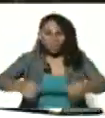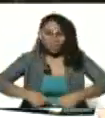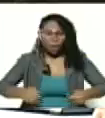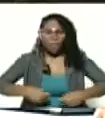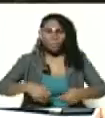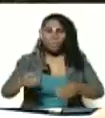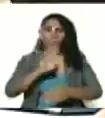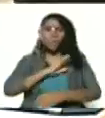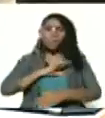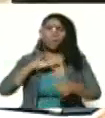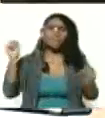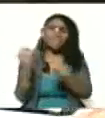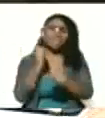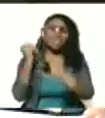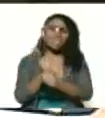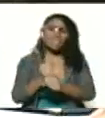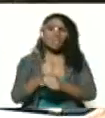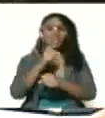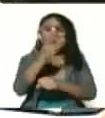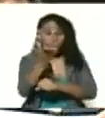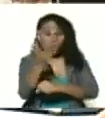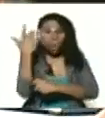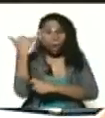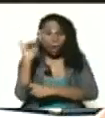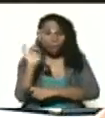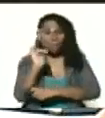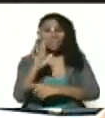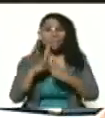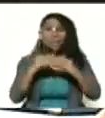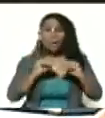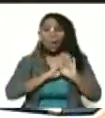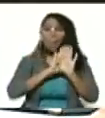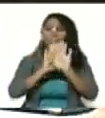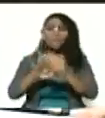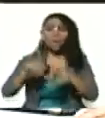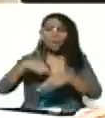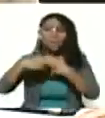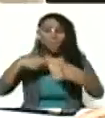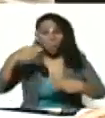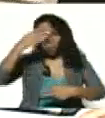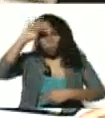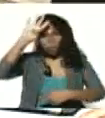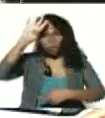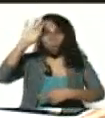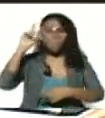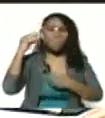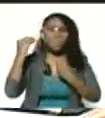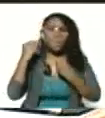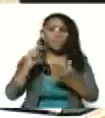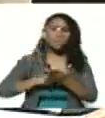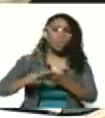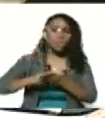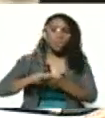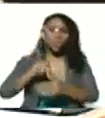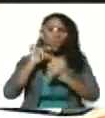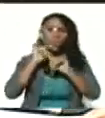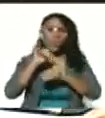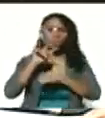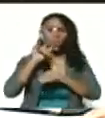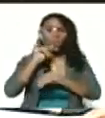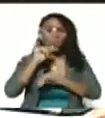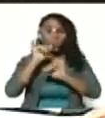su propio trabajo. Y cuenten ustedes, con todo el apoyo de la revolución cubana, para las soluciones que ustedes mismos